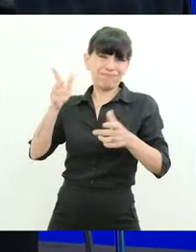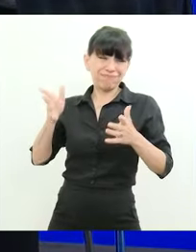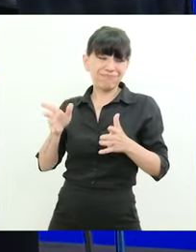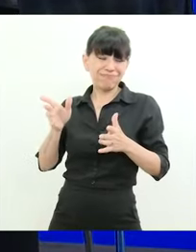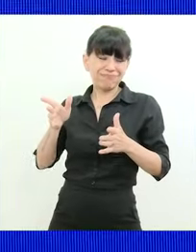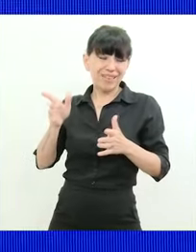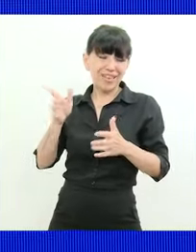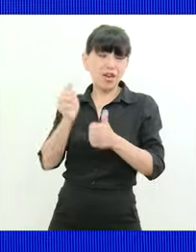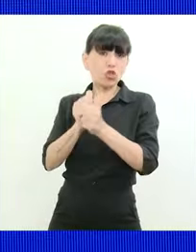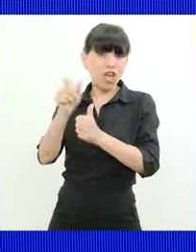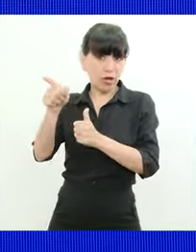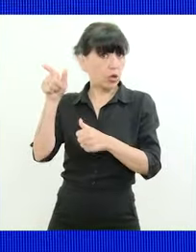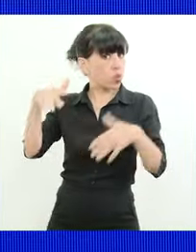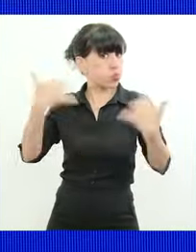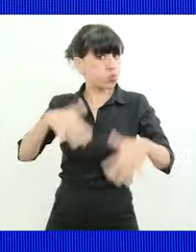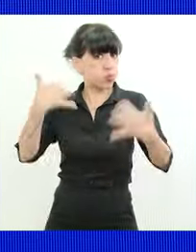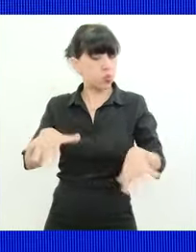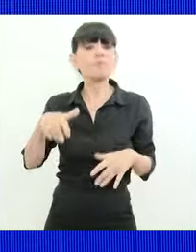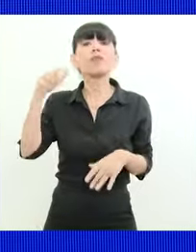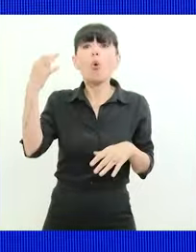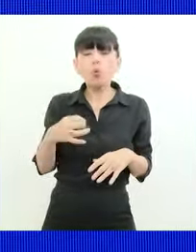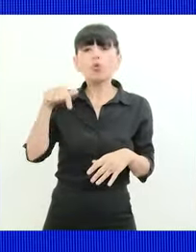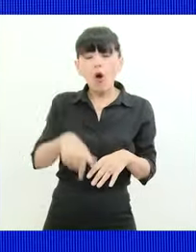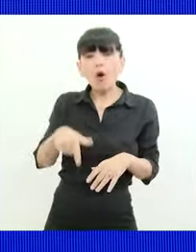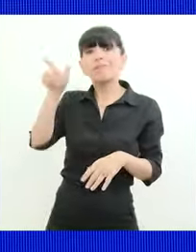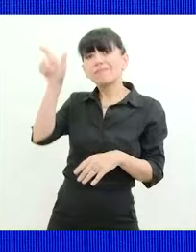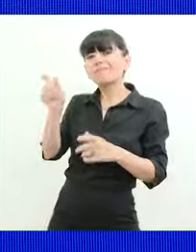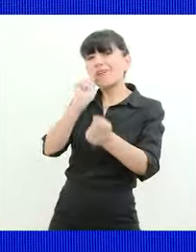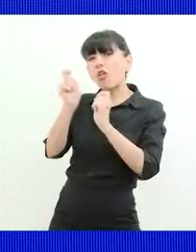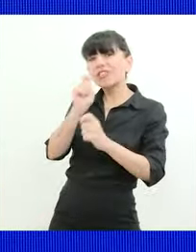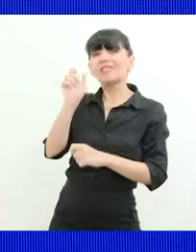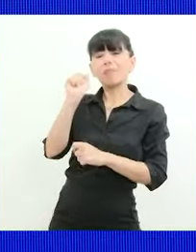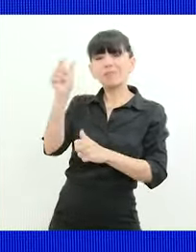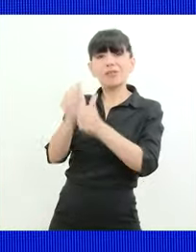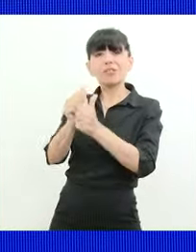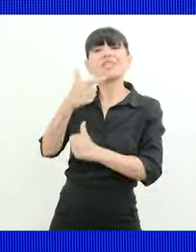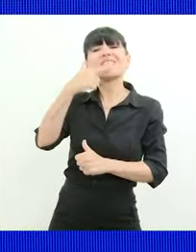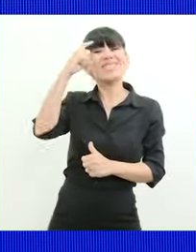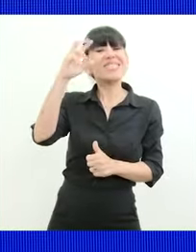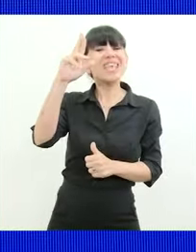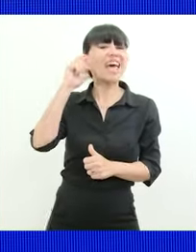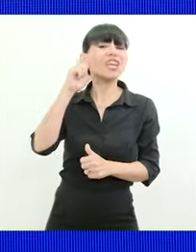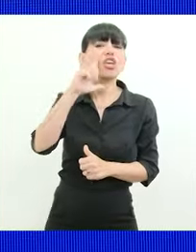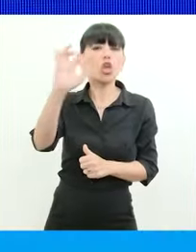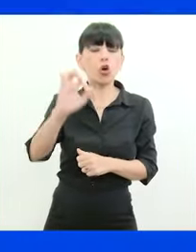diciendo nos vamos a Canal 3 de Rosario allí está nuestro colega Sergio Rulier